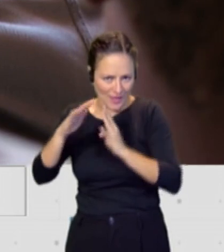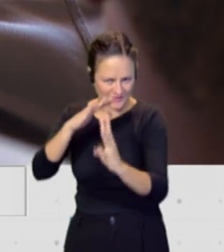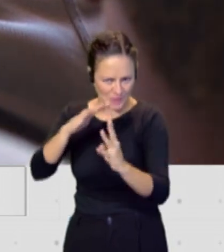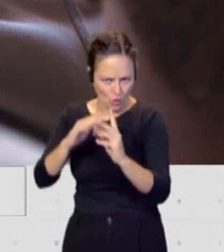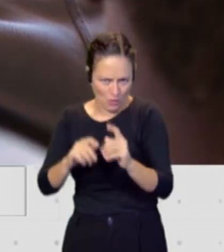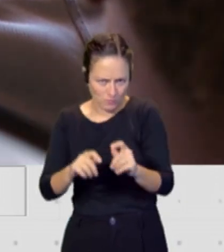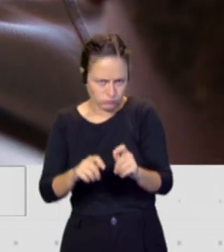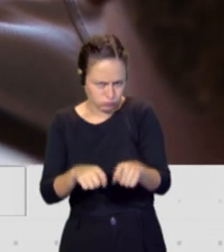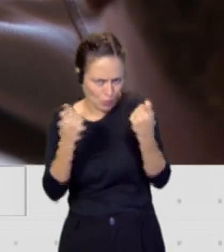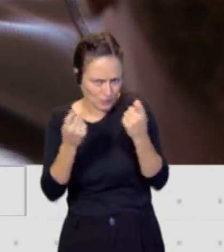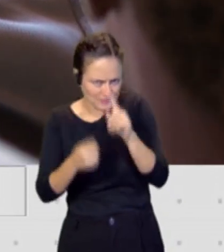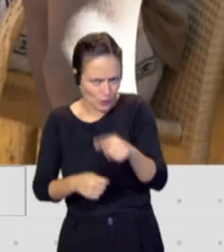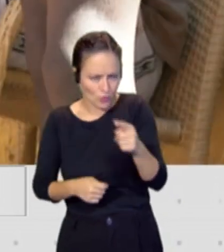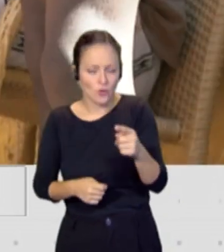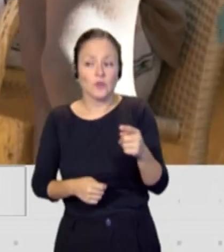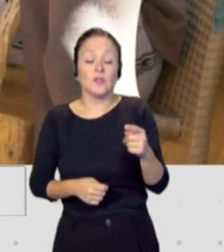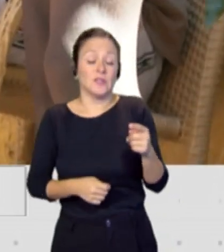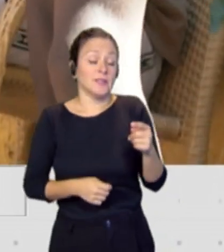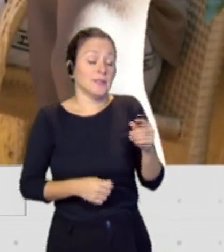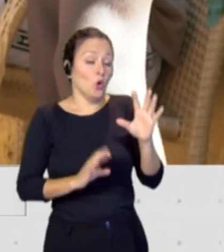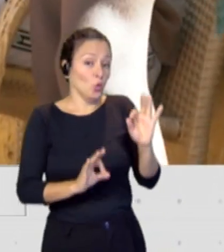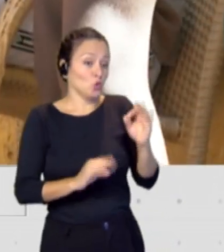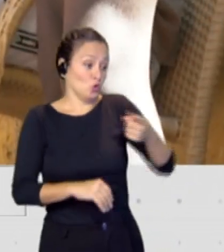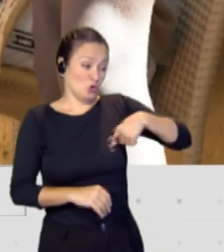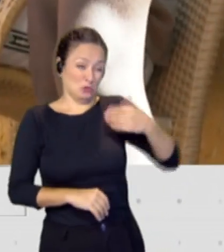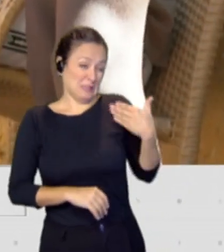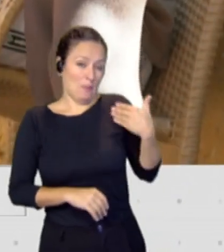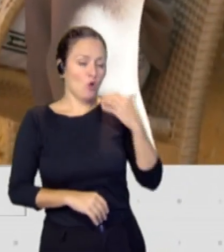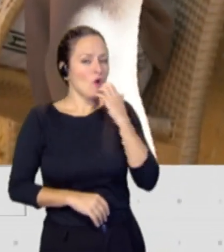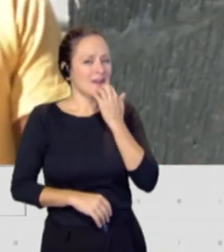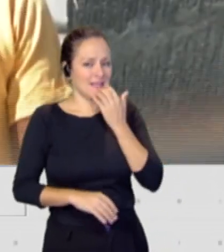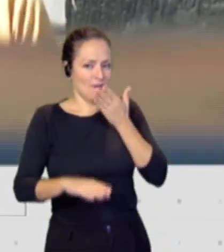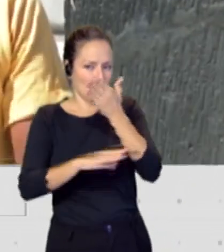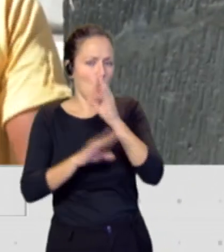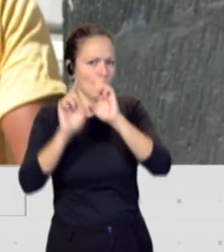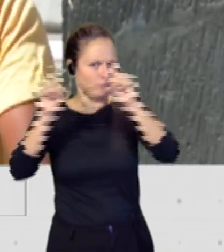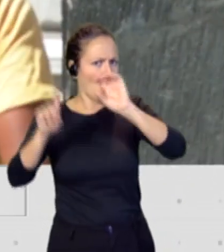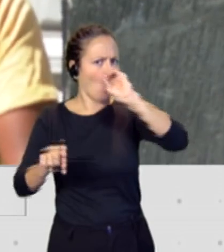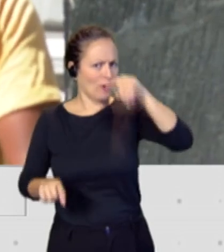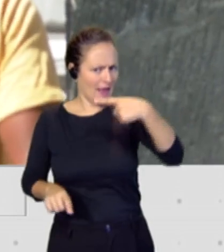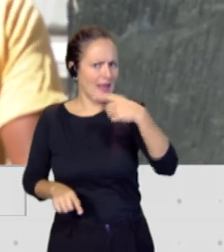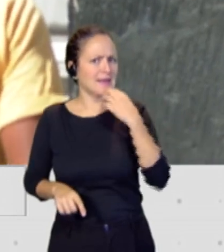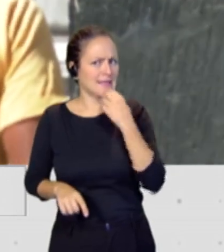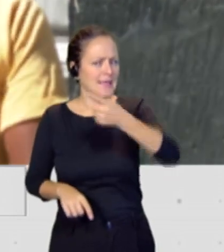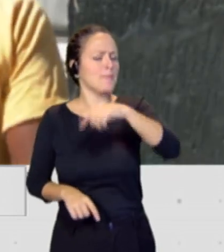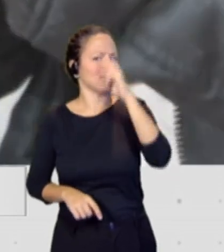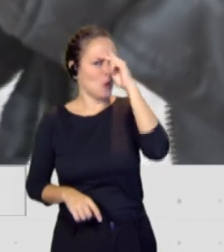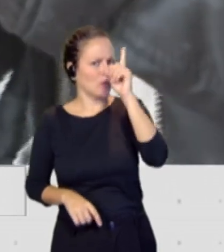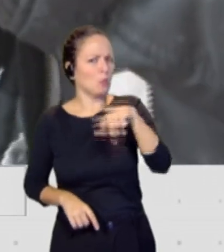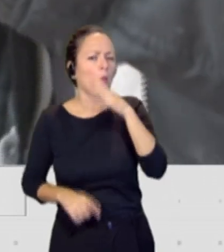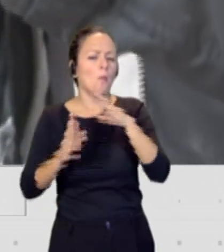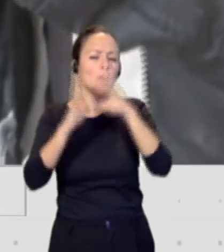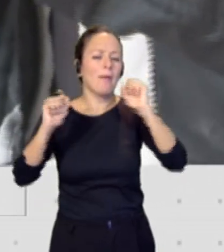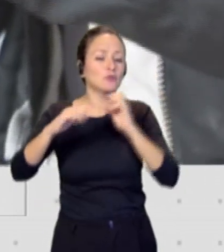asilo, nosotros hemos estado ahora recientemente en Grecia, las organizaciones griegas están también muy preocupadas. El pacto de asilo